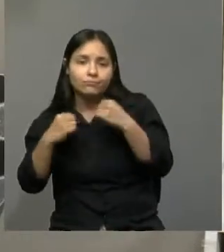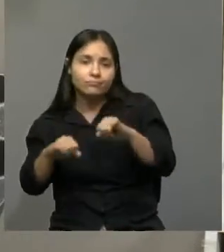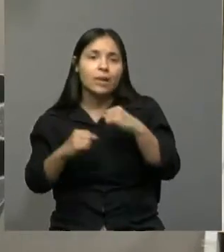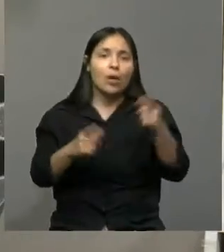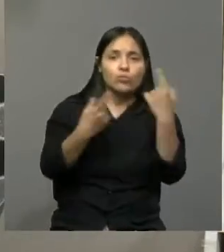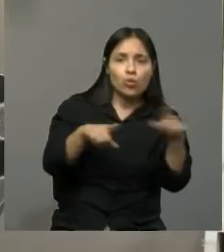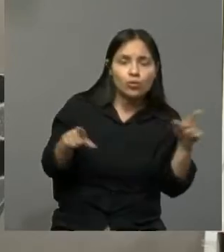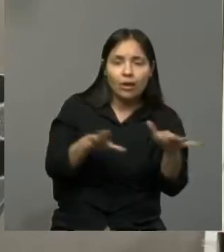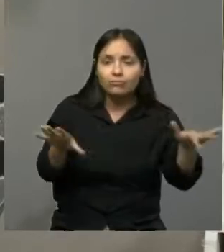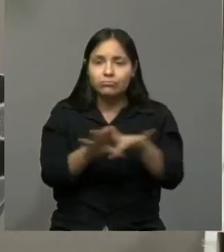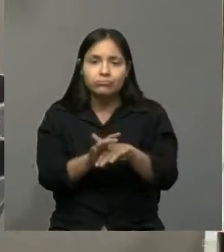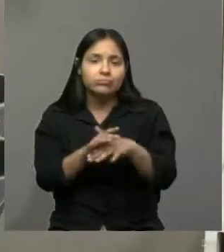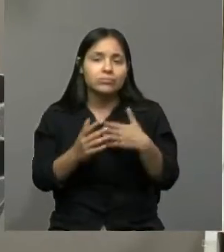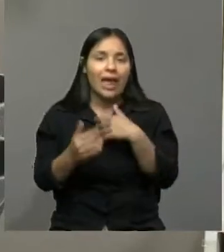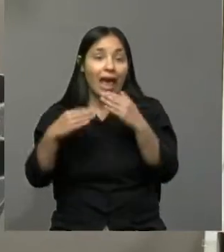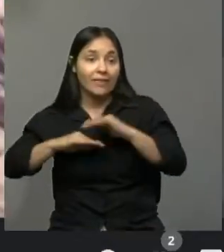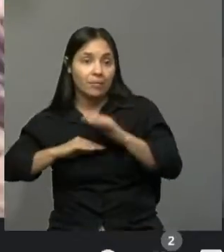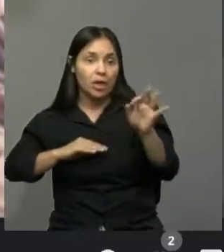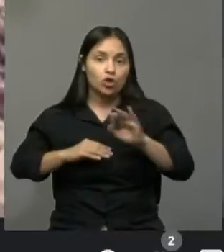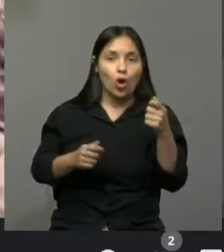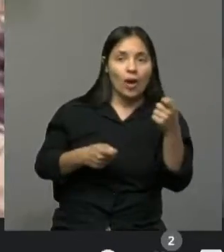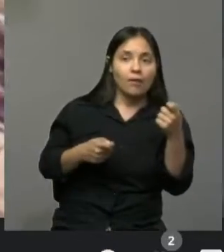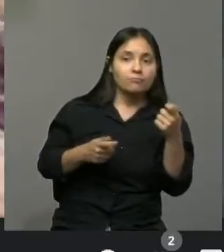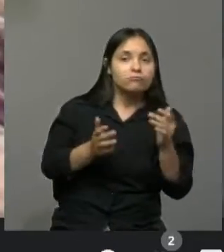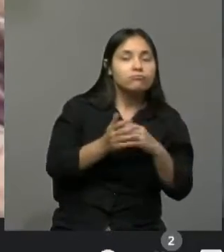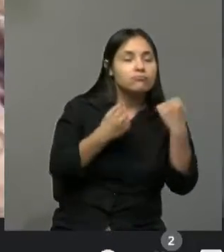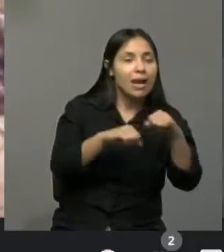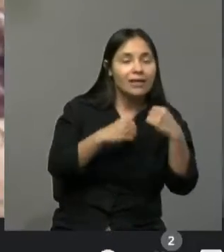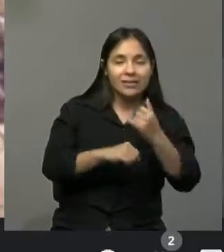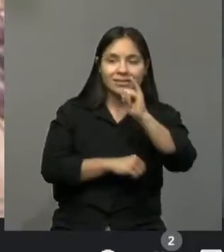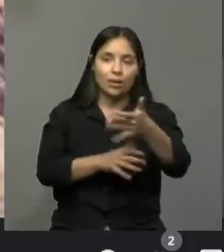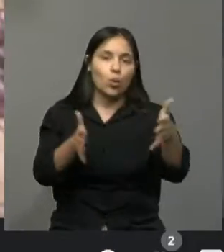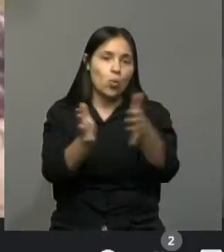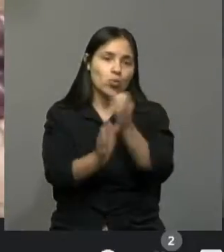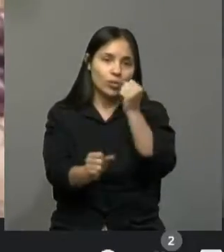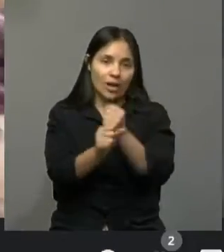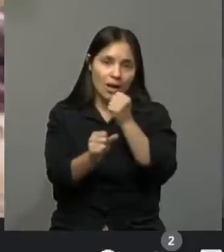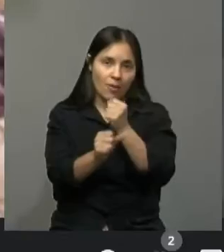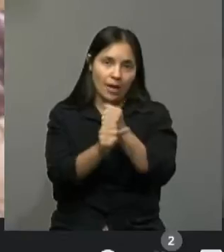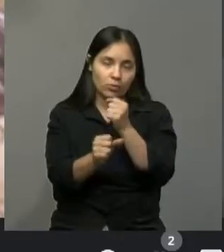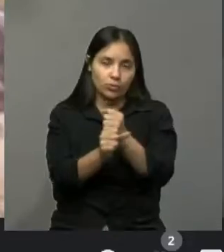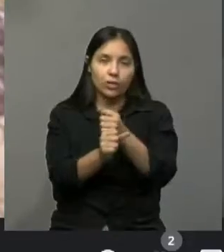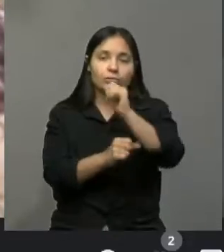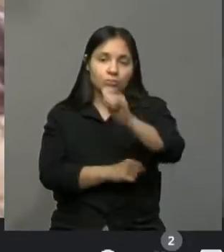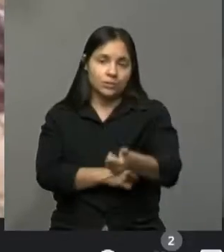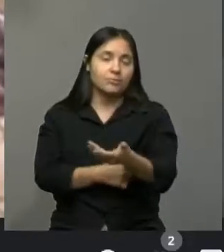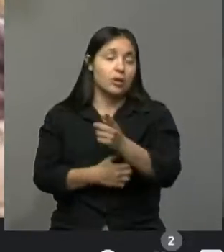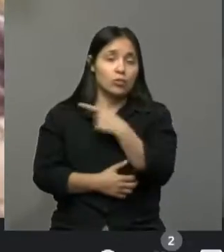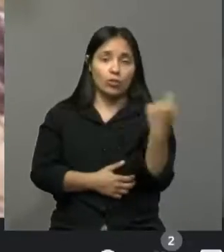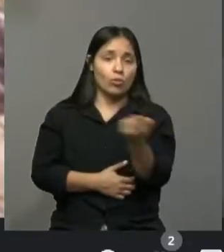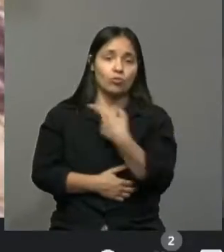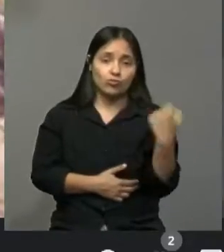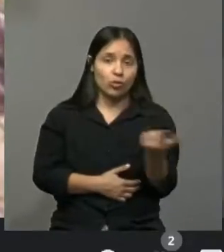sería el término acorde. Sí, es un trabajo en conjunto. Bueno, nosotros